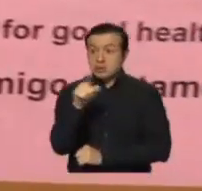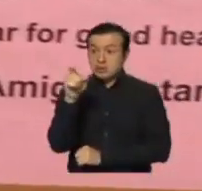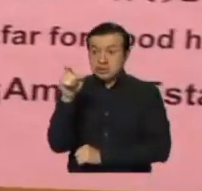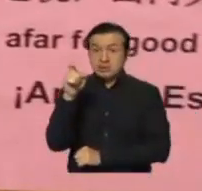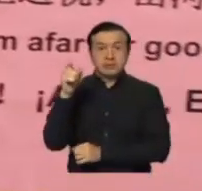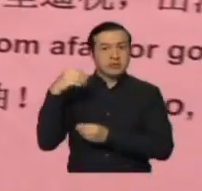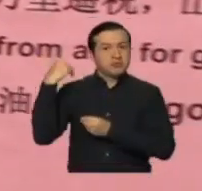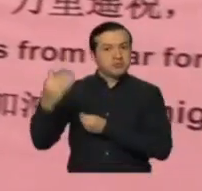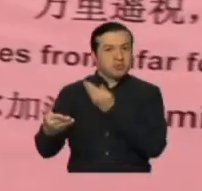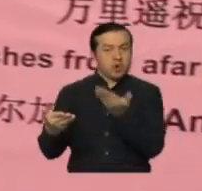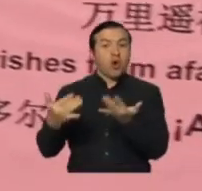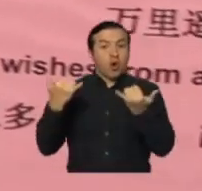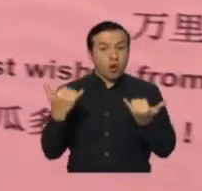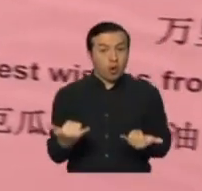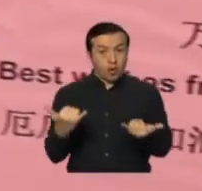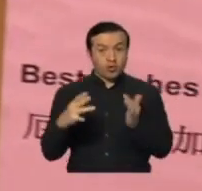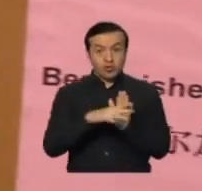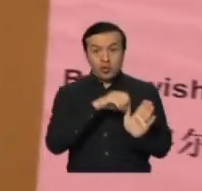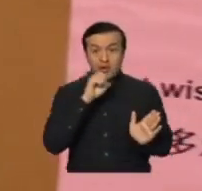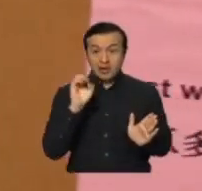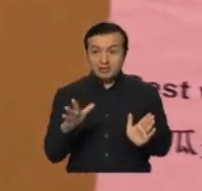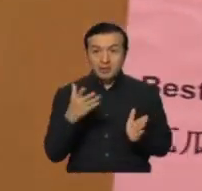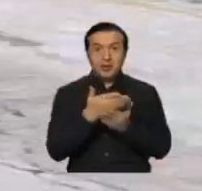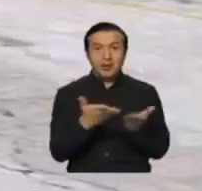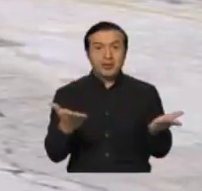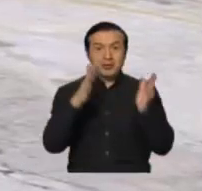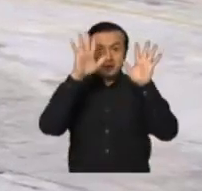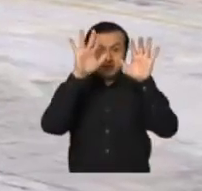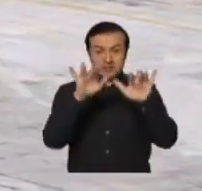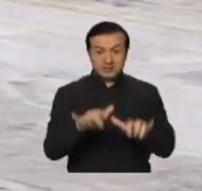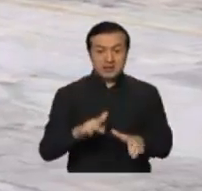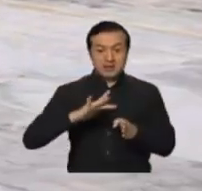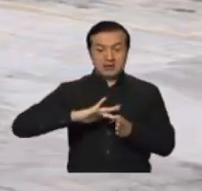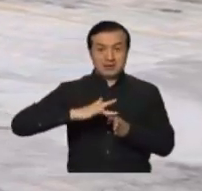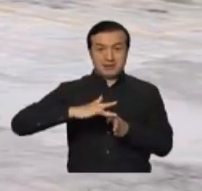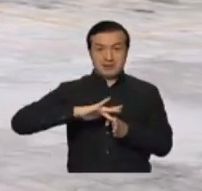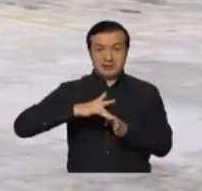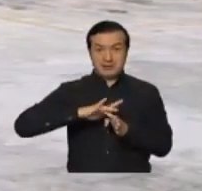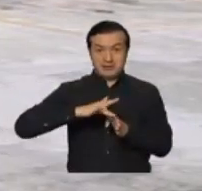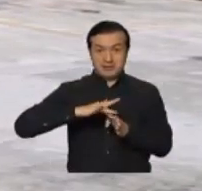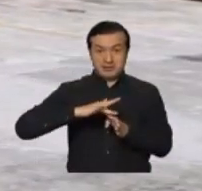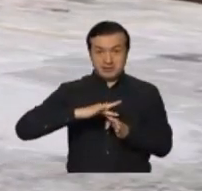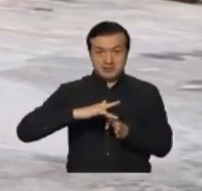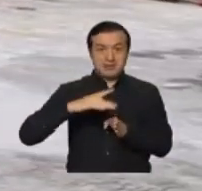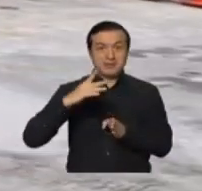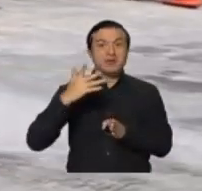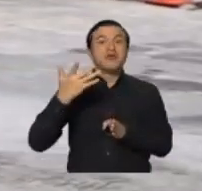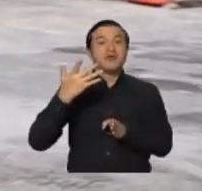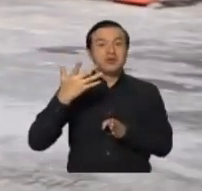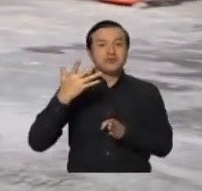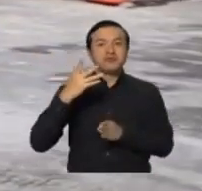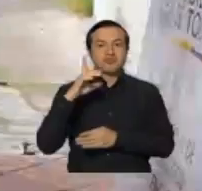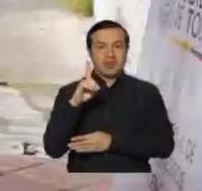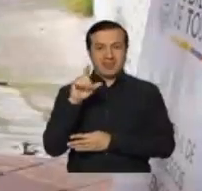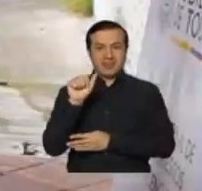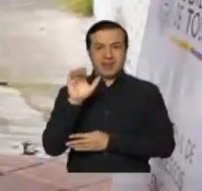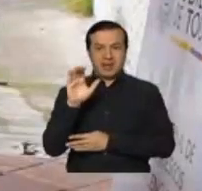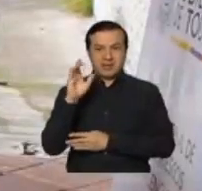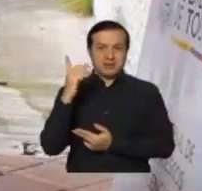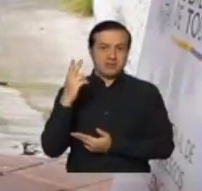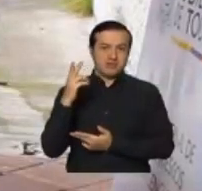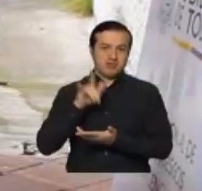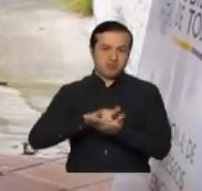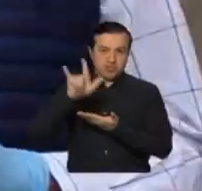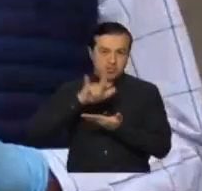importante donación que nos está haciendo la Secretaría de Gestión de Riesgos hacia la Aviación Civil nos ayuda a